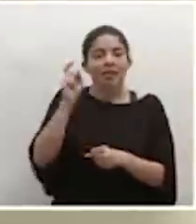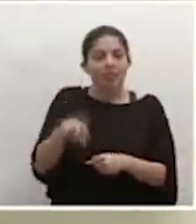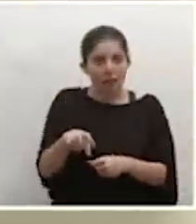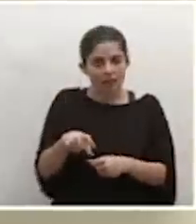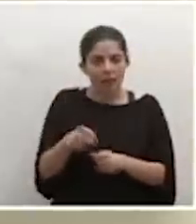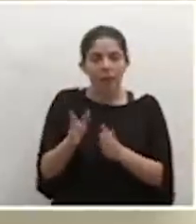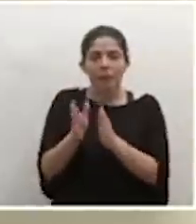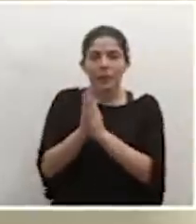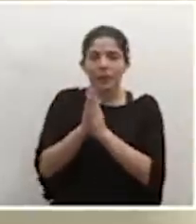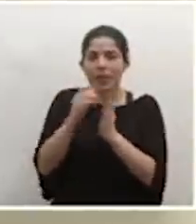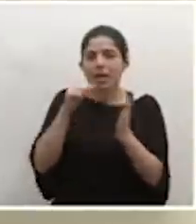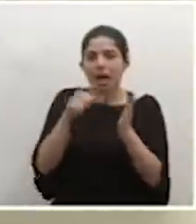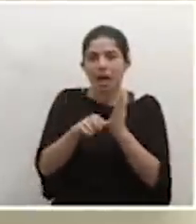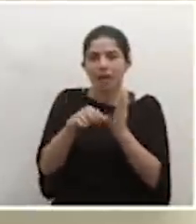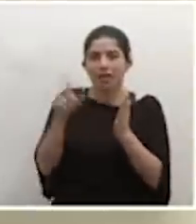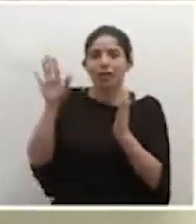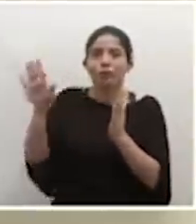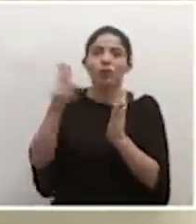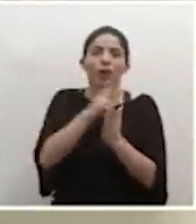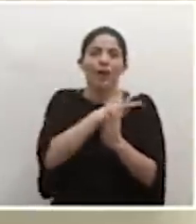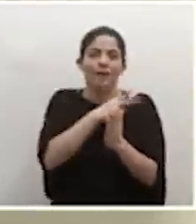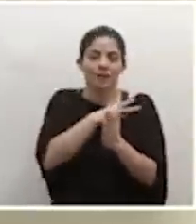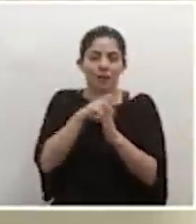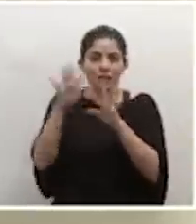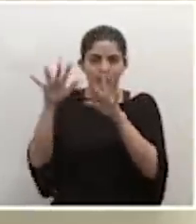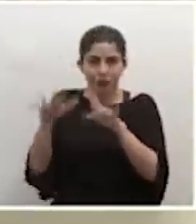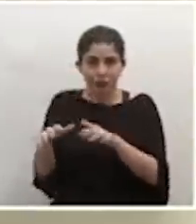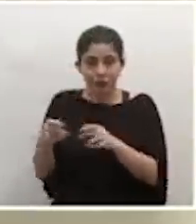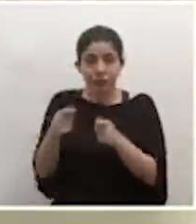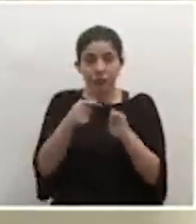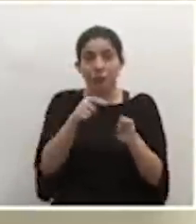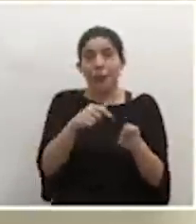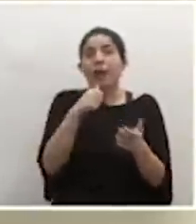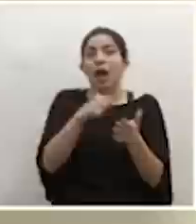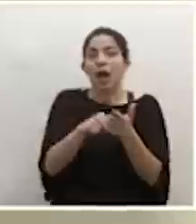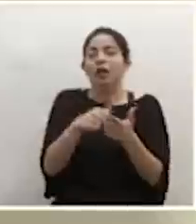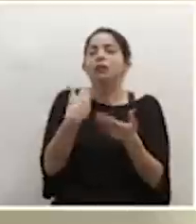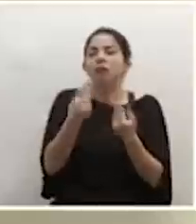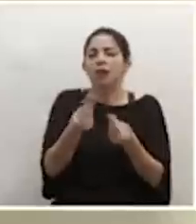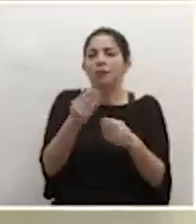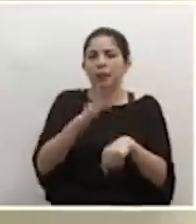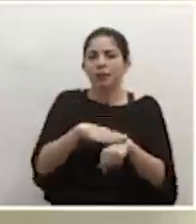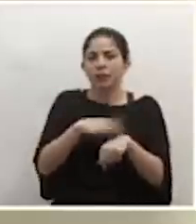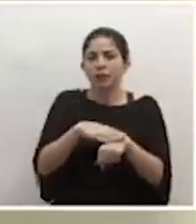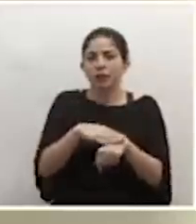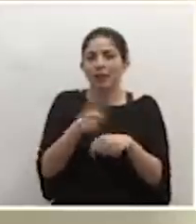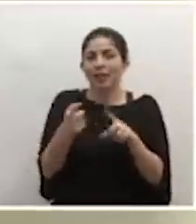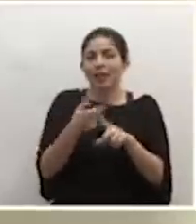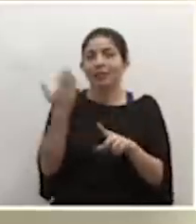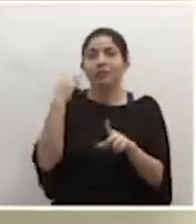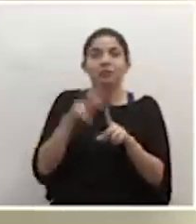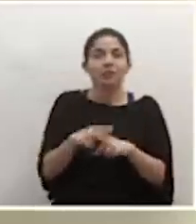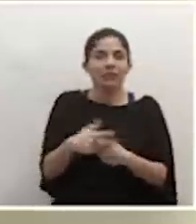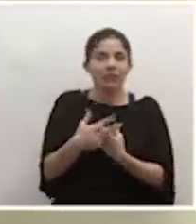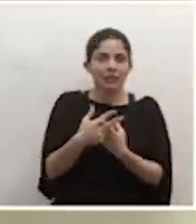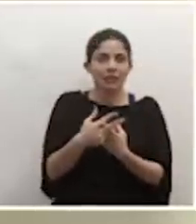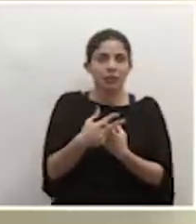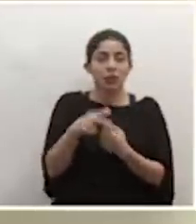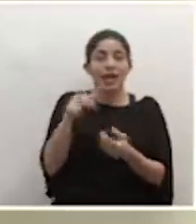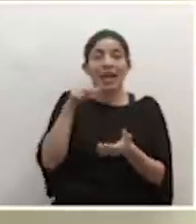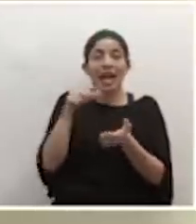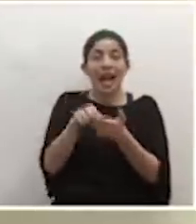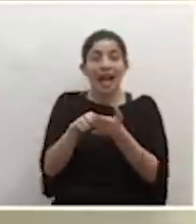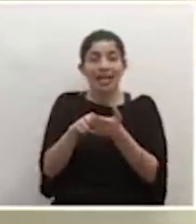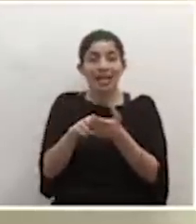elaboradas por el empleador y con esa carta ha sido una de las excepciones que hemos contemplado desde el inicio de la pandemia. Con esa